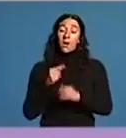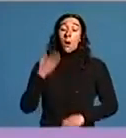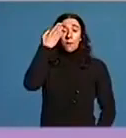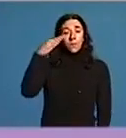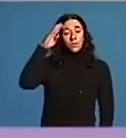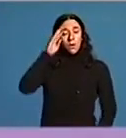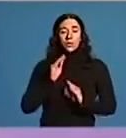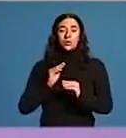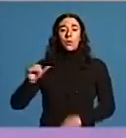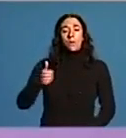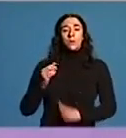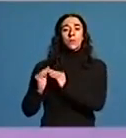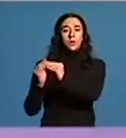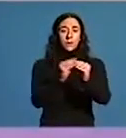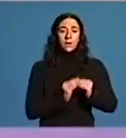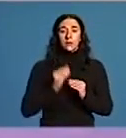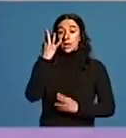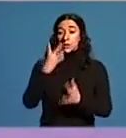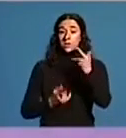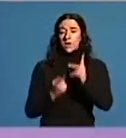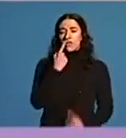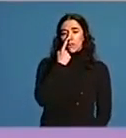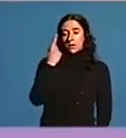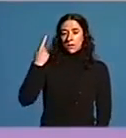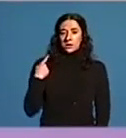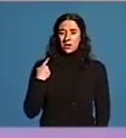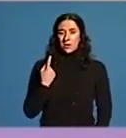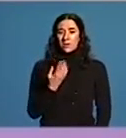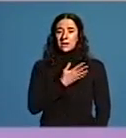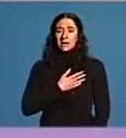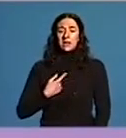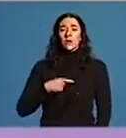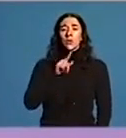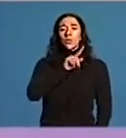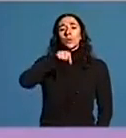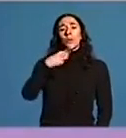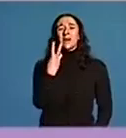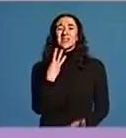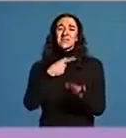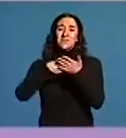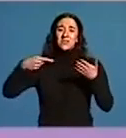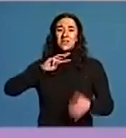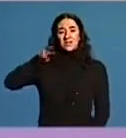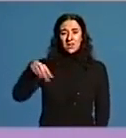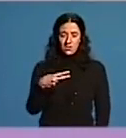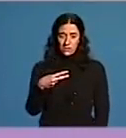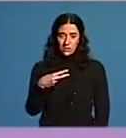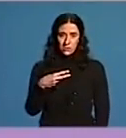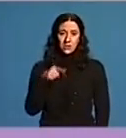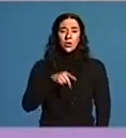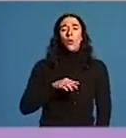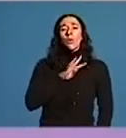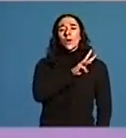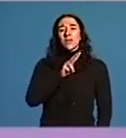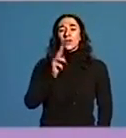padroado aprobou por unanimidade as contas do 2009 que ascenden a máis dun coma 6 millóns de euros o 42%